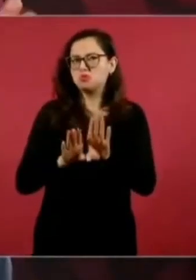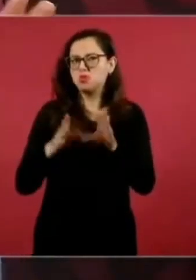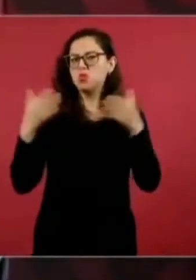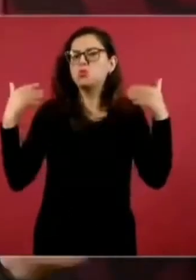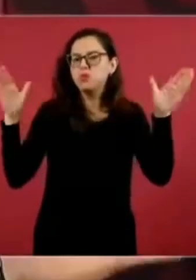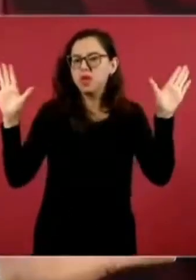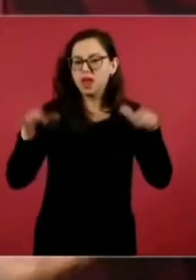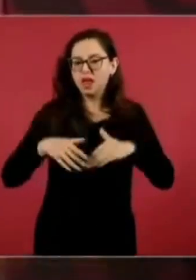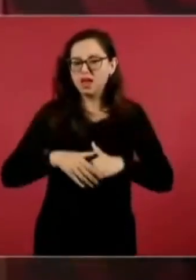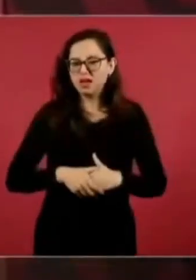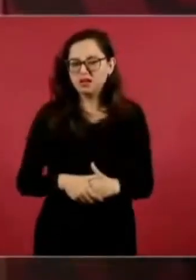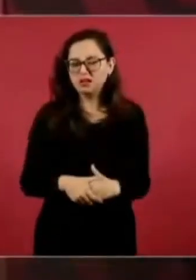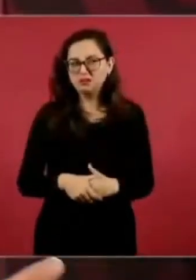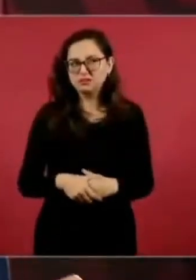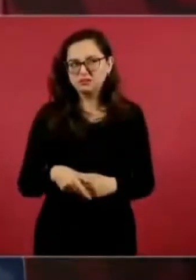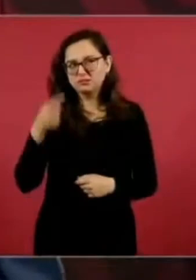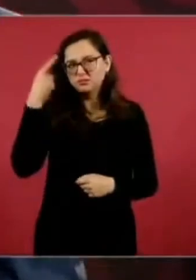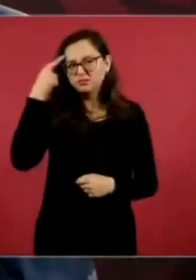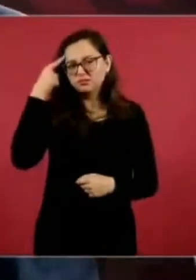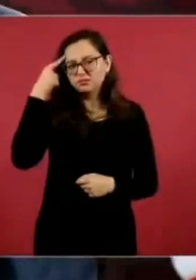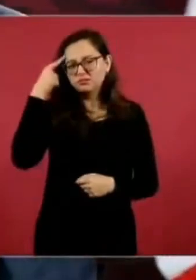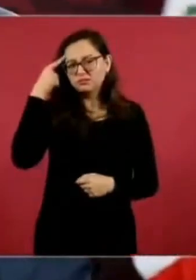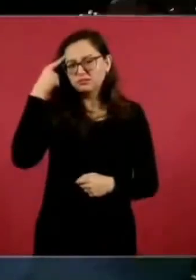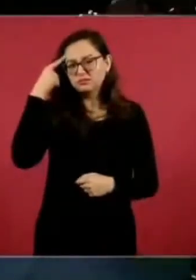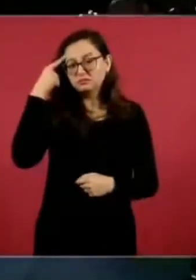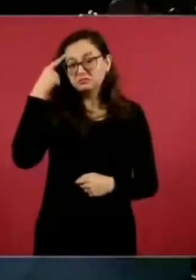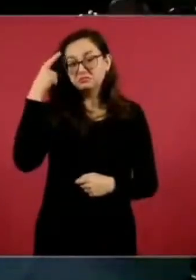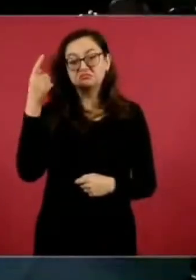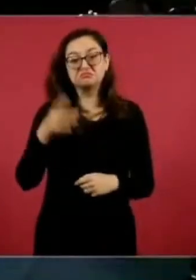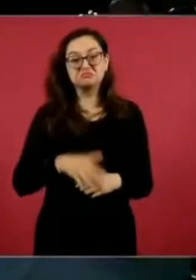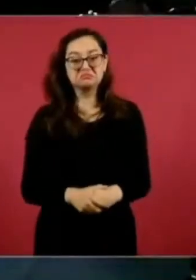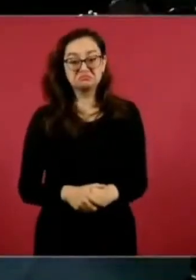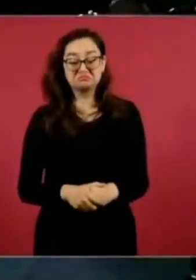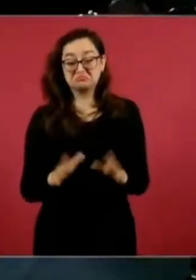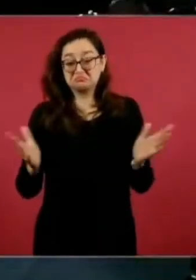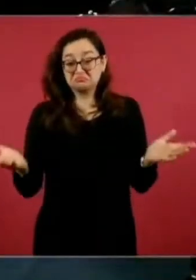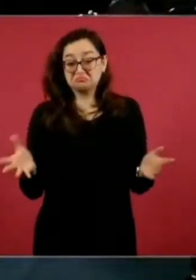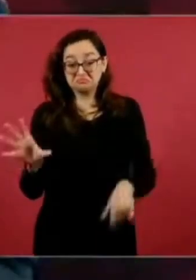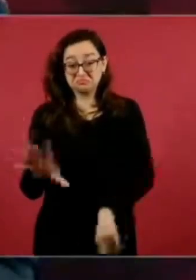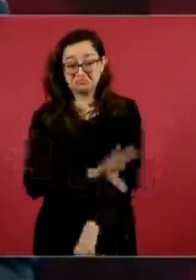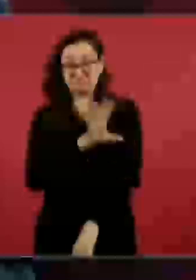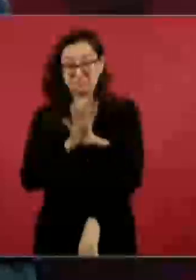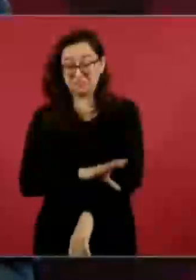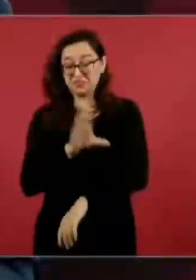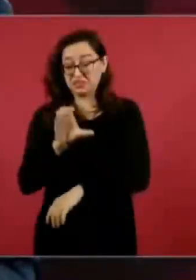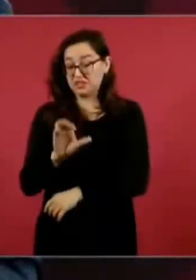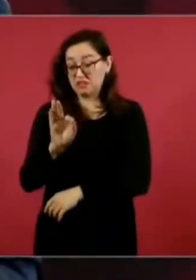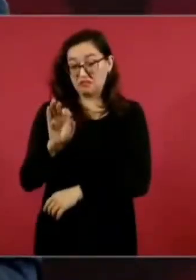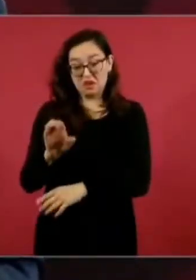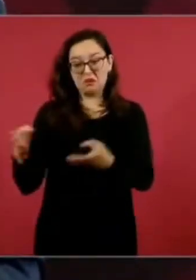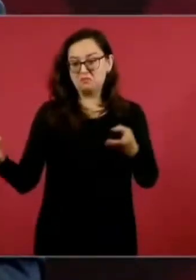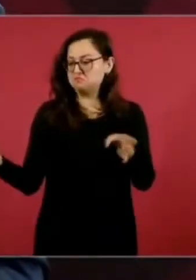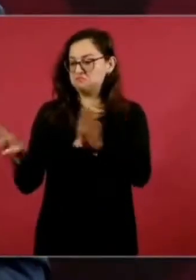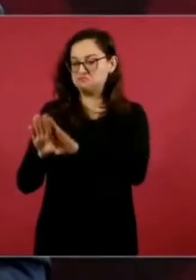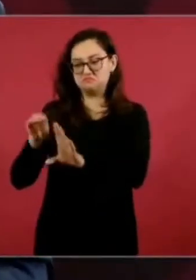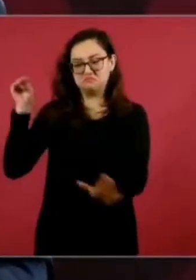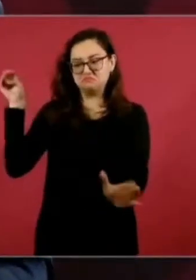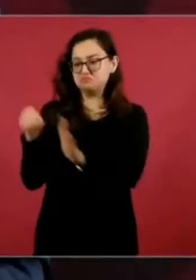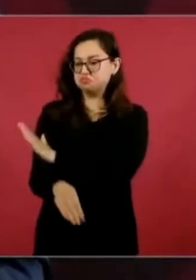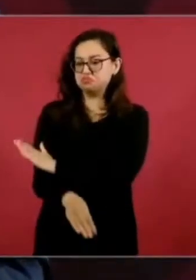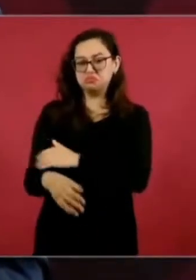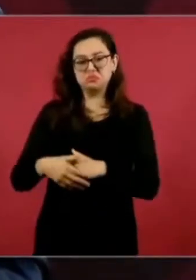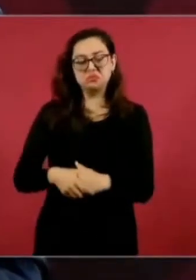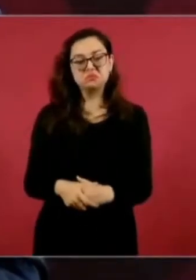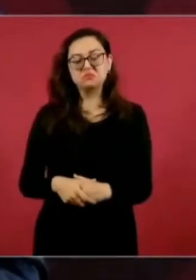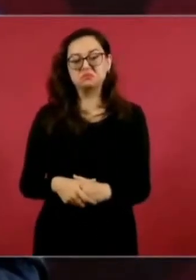Estaríamos en la industria eléctrica pagando más por la luz los mexicanos, los sin